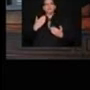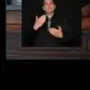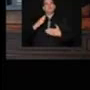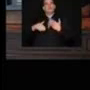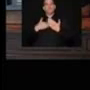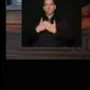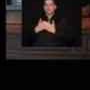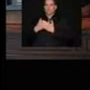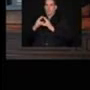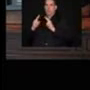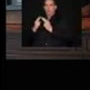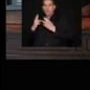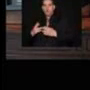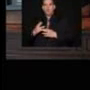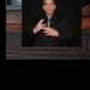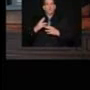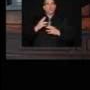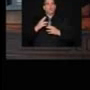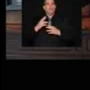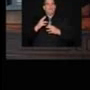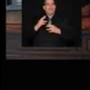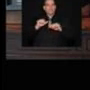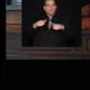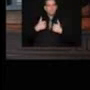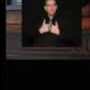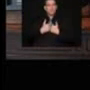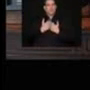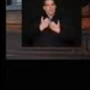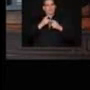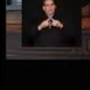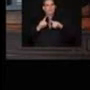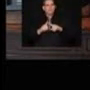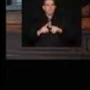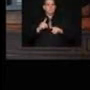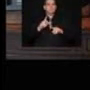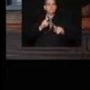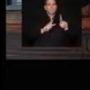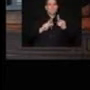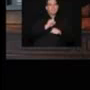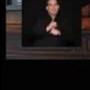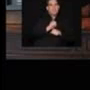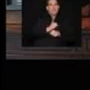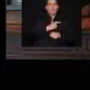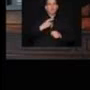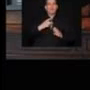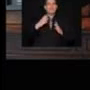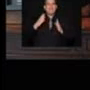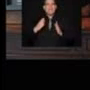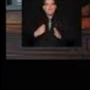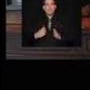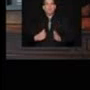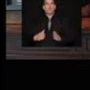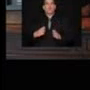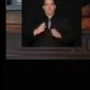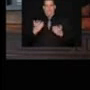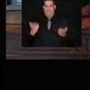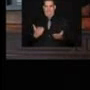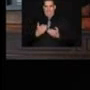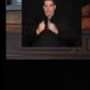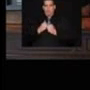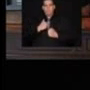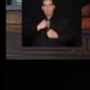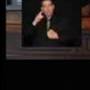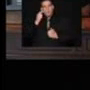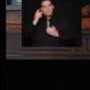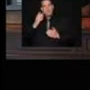asociaciones, los sindicatos, los alcaldes, los funcionarios del Ejecutivo y del Legislativo, y a la prensa. Fue un proceso